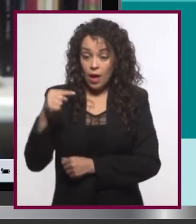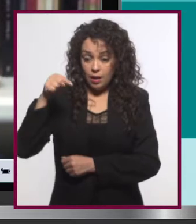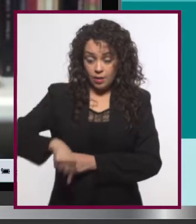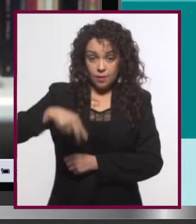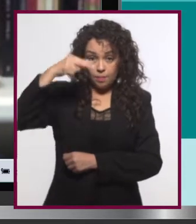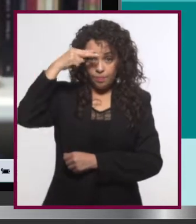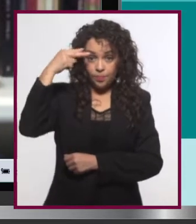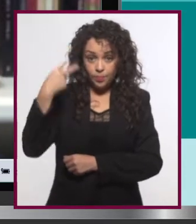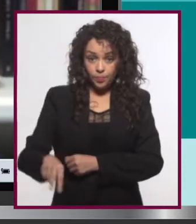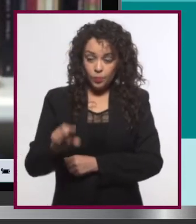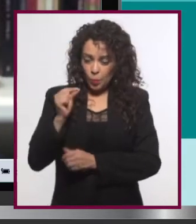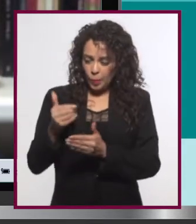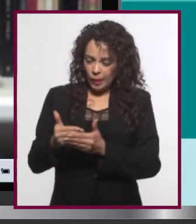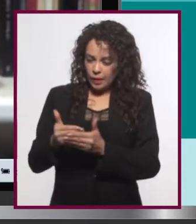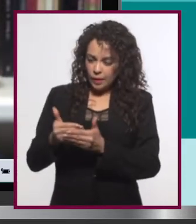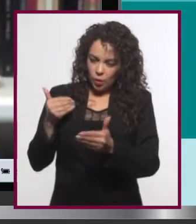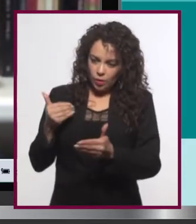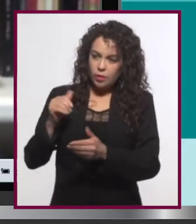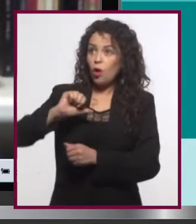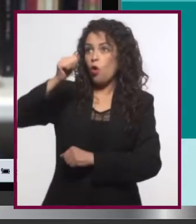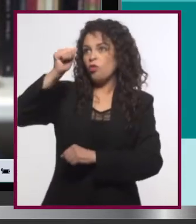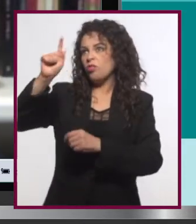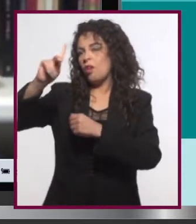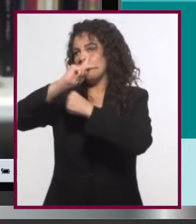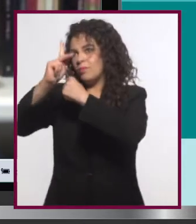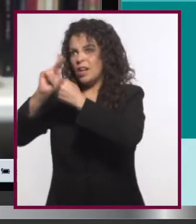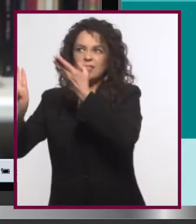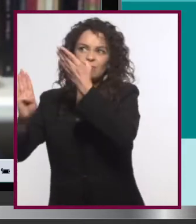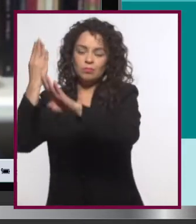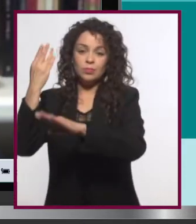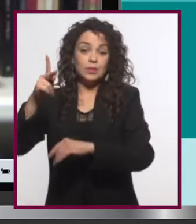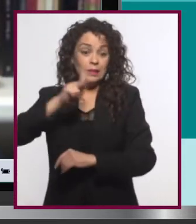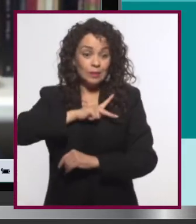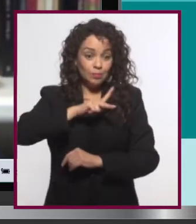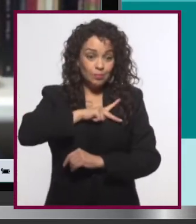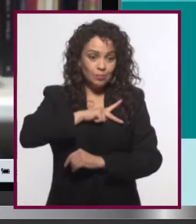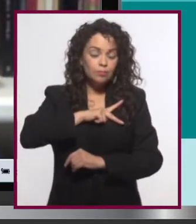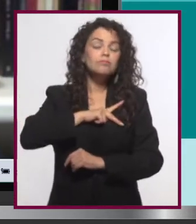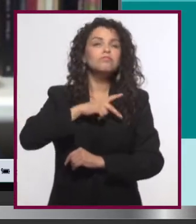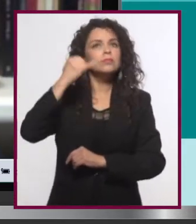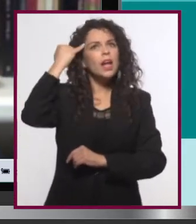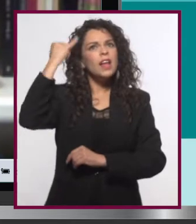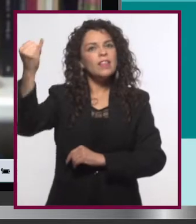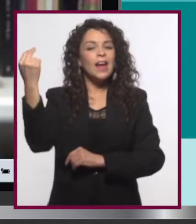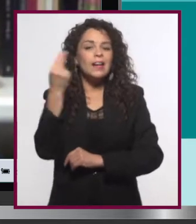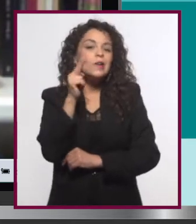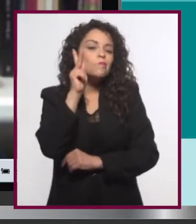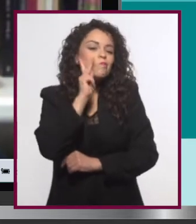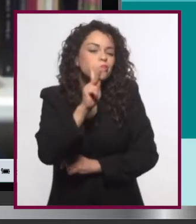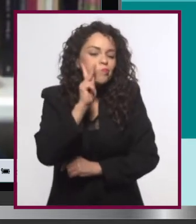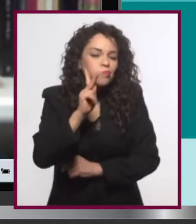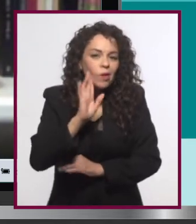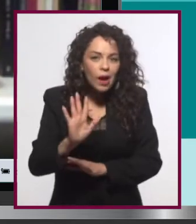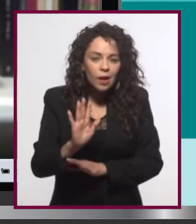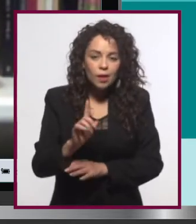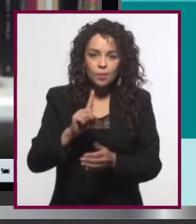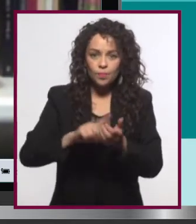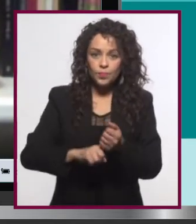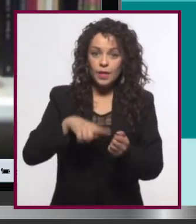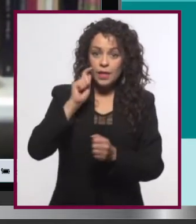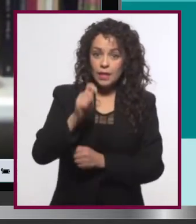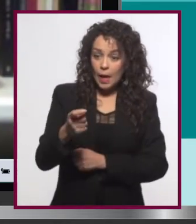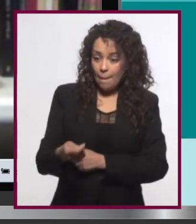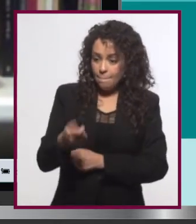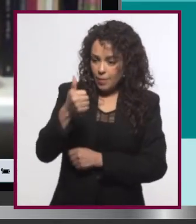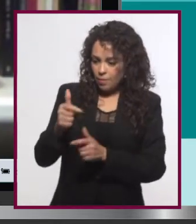en México, un poquito antes en otros lugares del mundo. Y a mí me gustó la idea de experimentar desde entonces. Hubo una primera generación